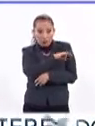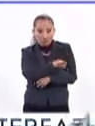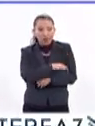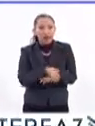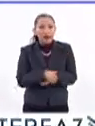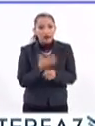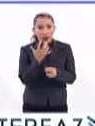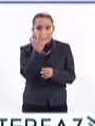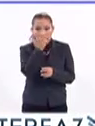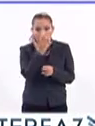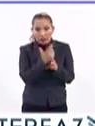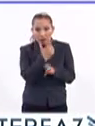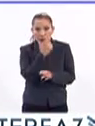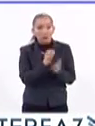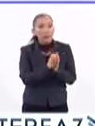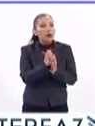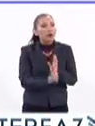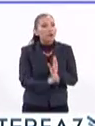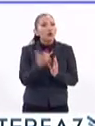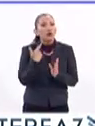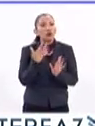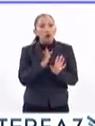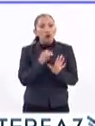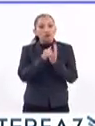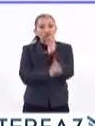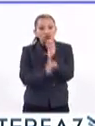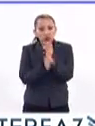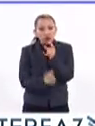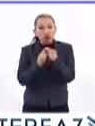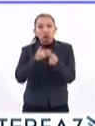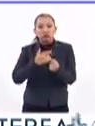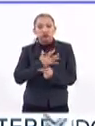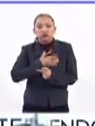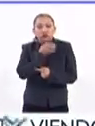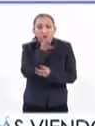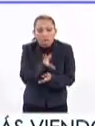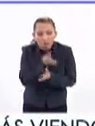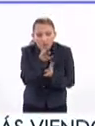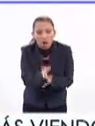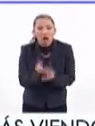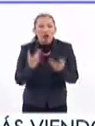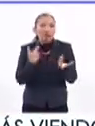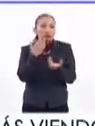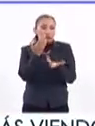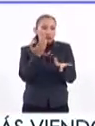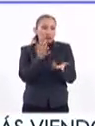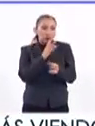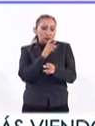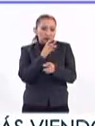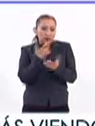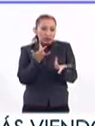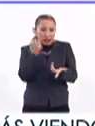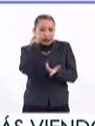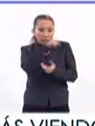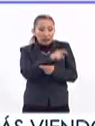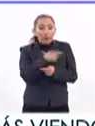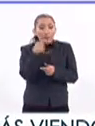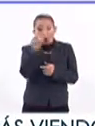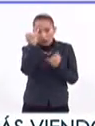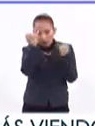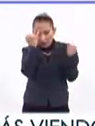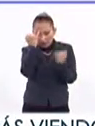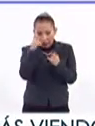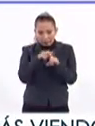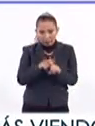ser serio, como puede ser un poco de diarrea, puede ser náuseas, vómitos, etc. Entonces, una estrategia